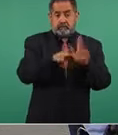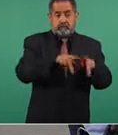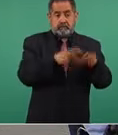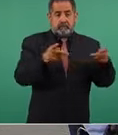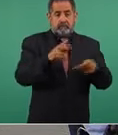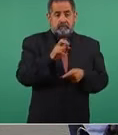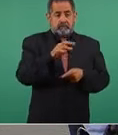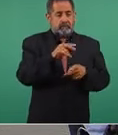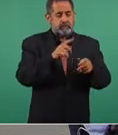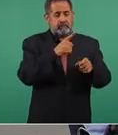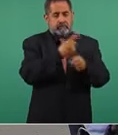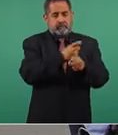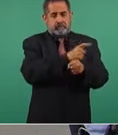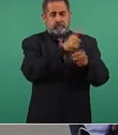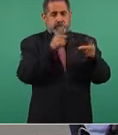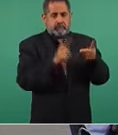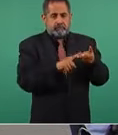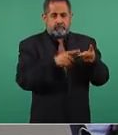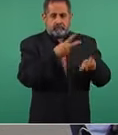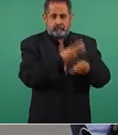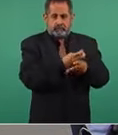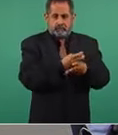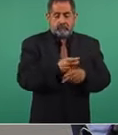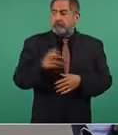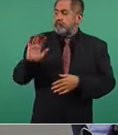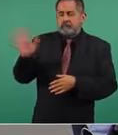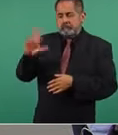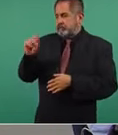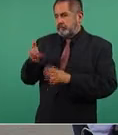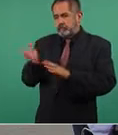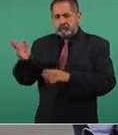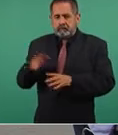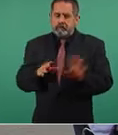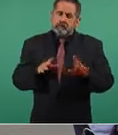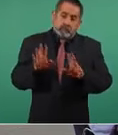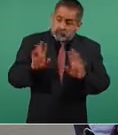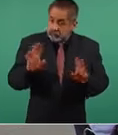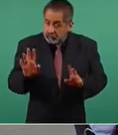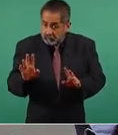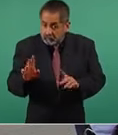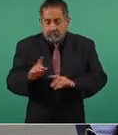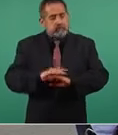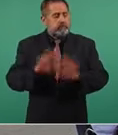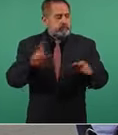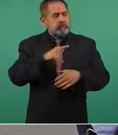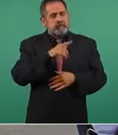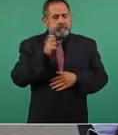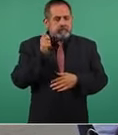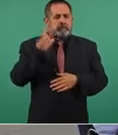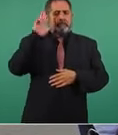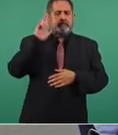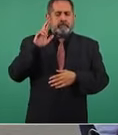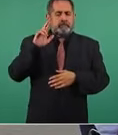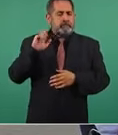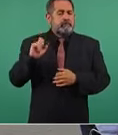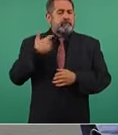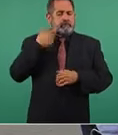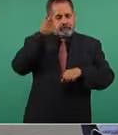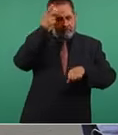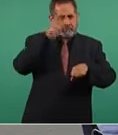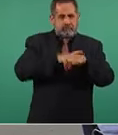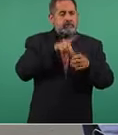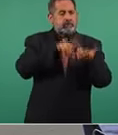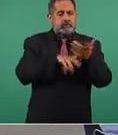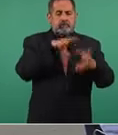Ya no está en Reforma, presidente. ¿Ya no está en Reforma? No. Bueno, él era el director del Reforma,